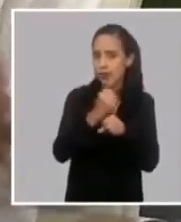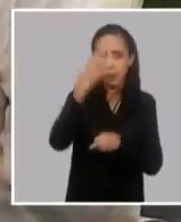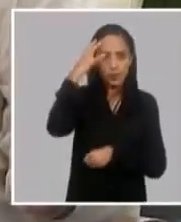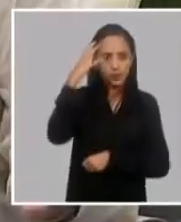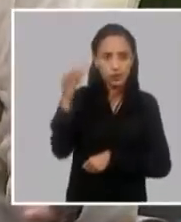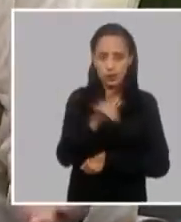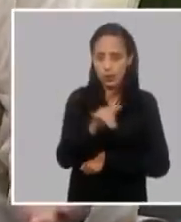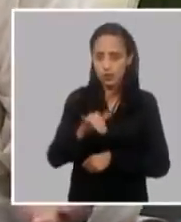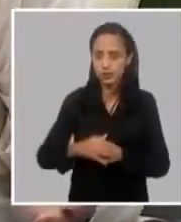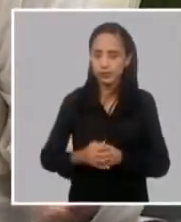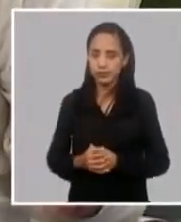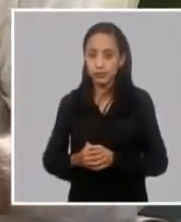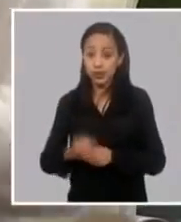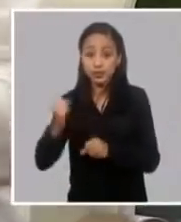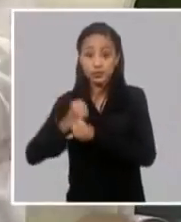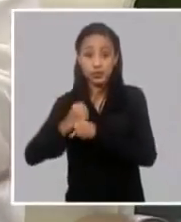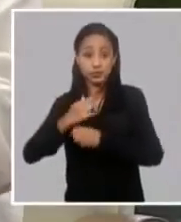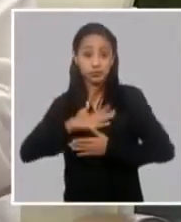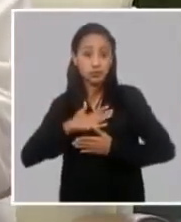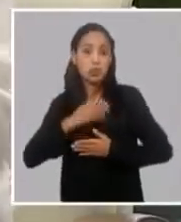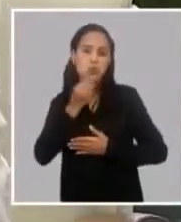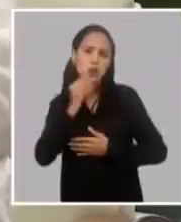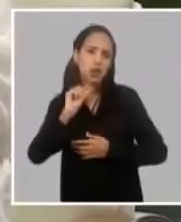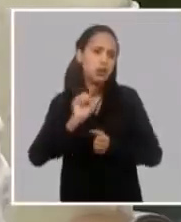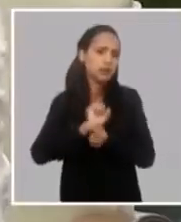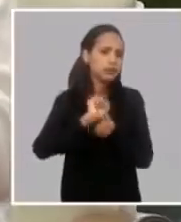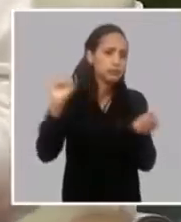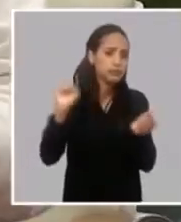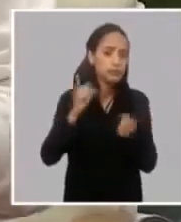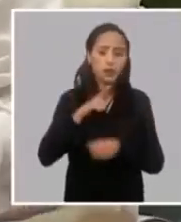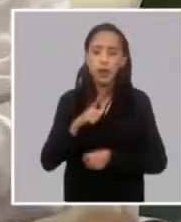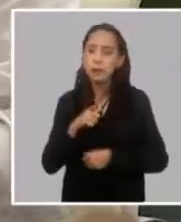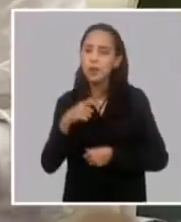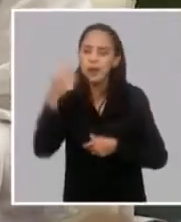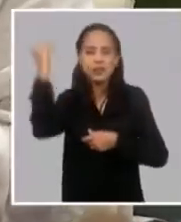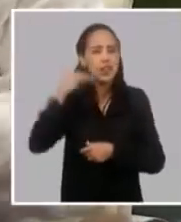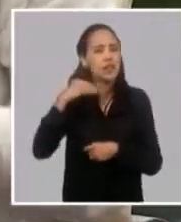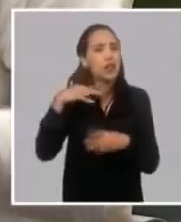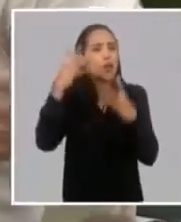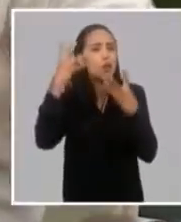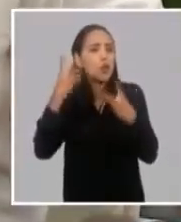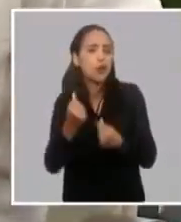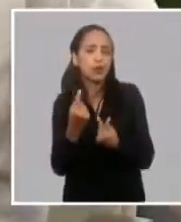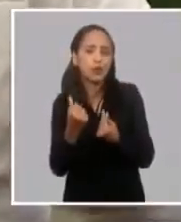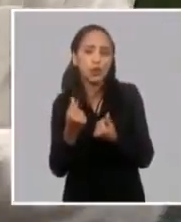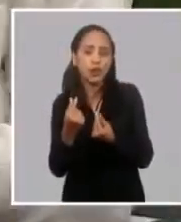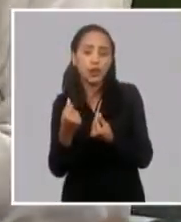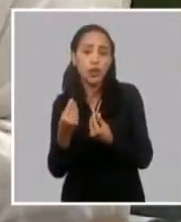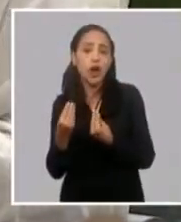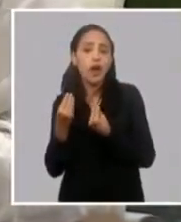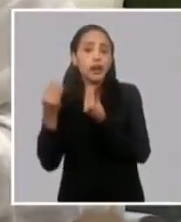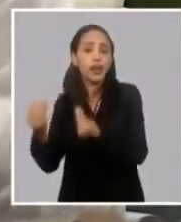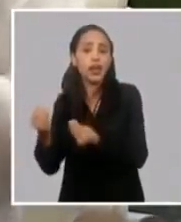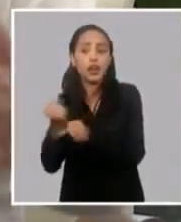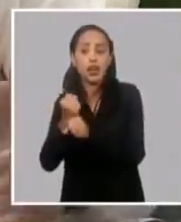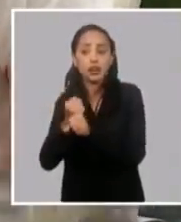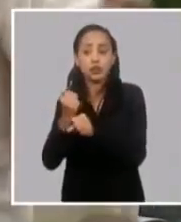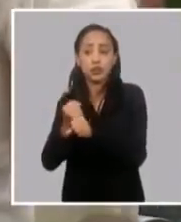hay determinada libertad para fijar la cuantía de dinero que se le paga a los trabajadores y eso estamos un poco también ya